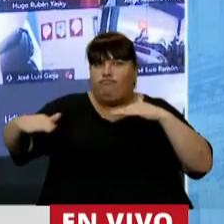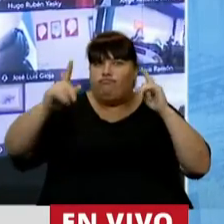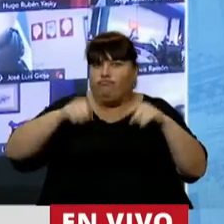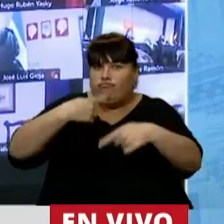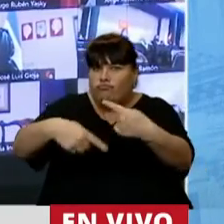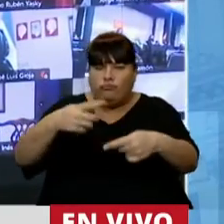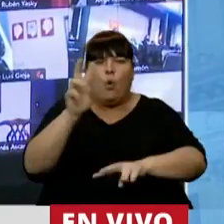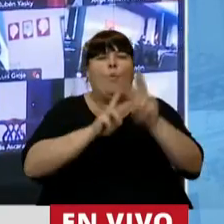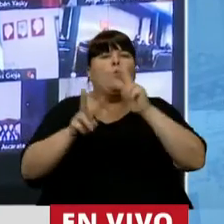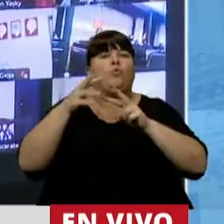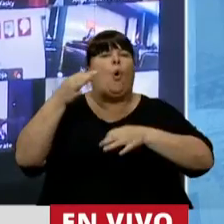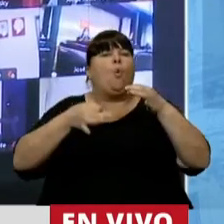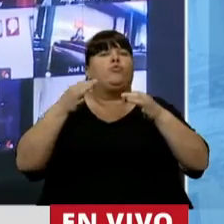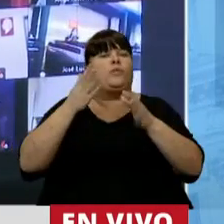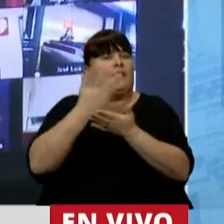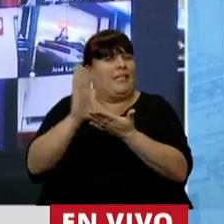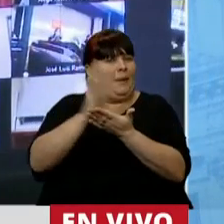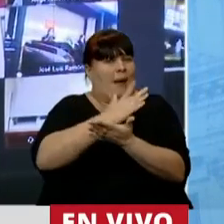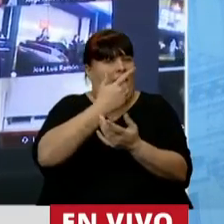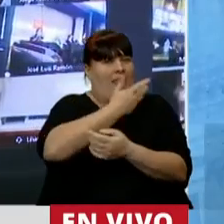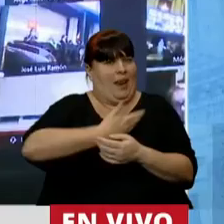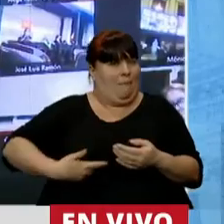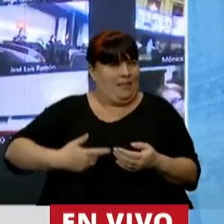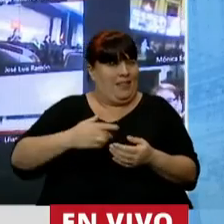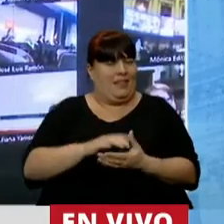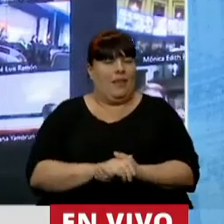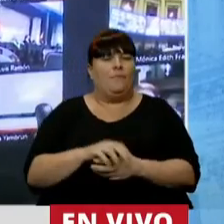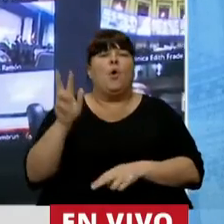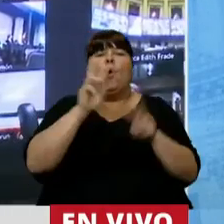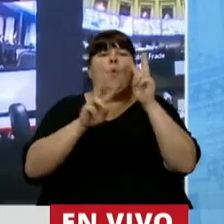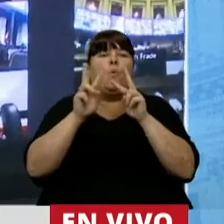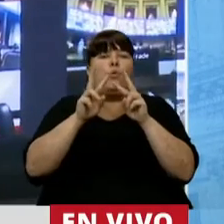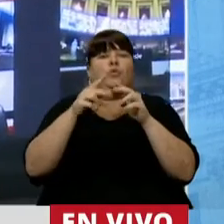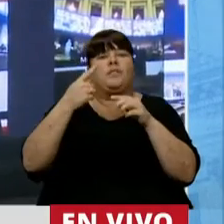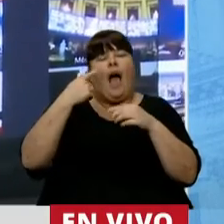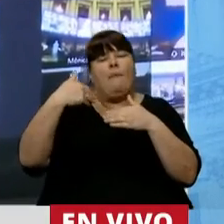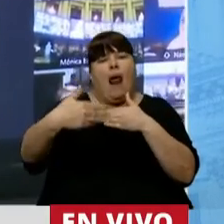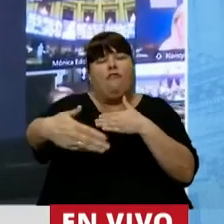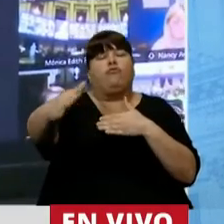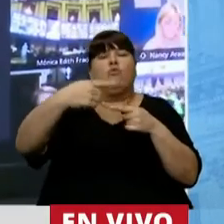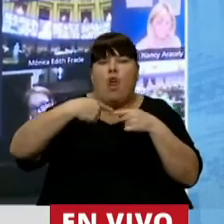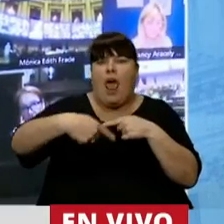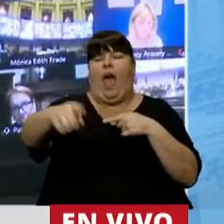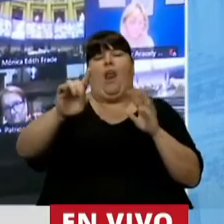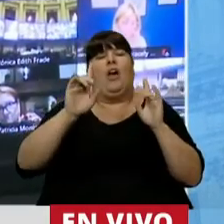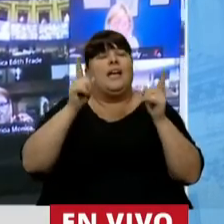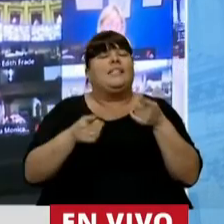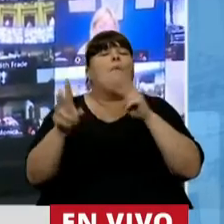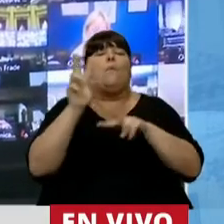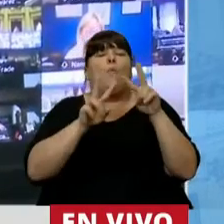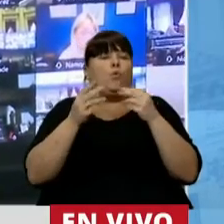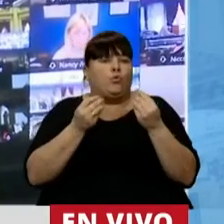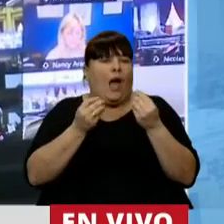Buscan justicia independiente, buscan previsibilidad y buscan